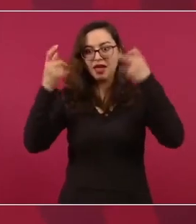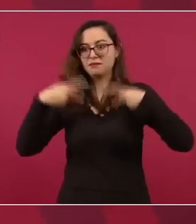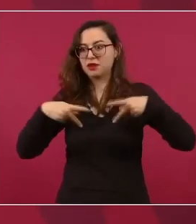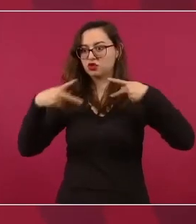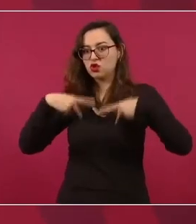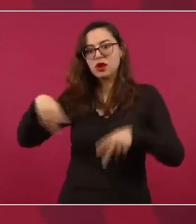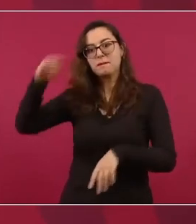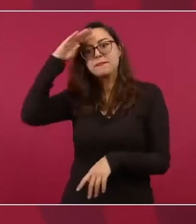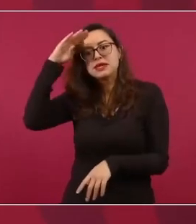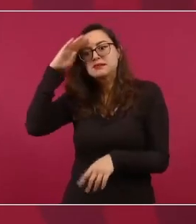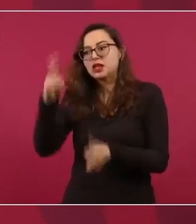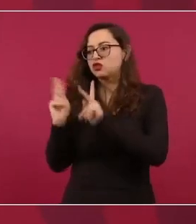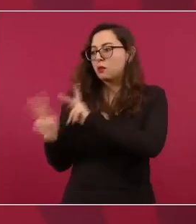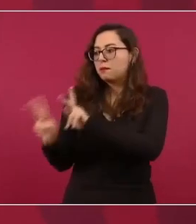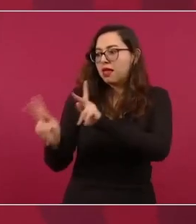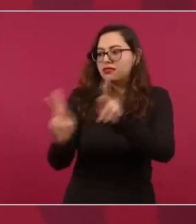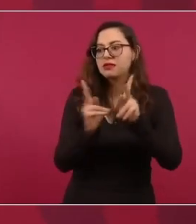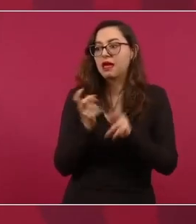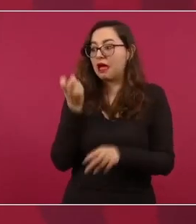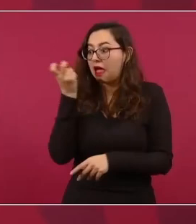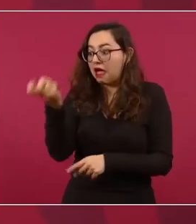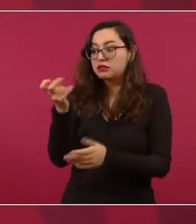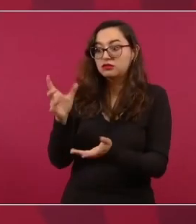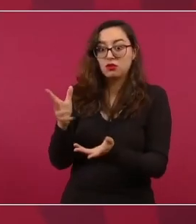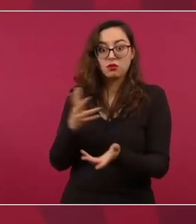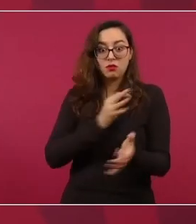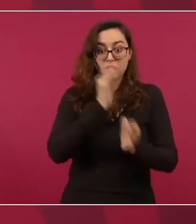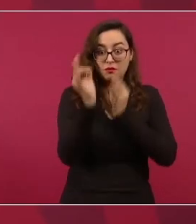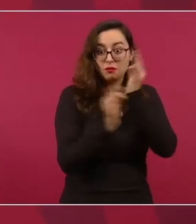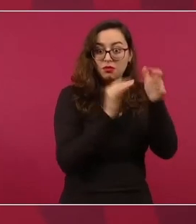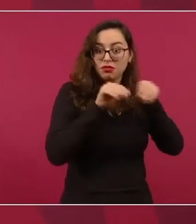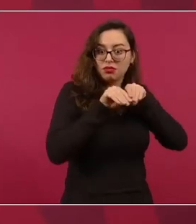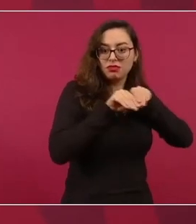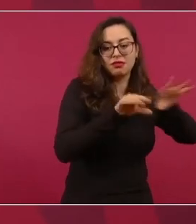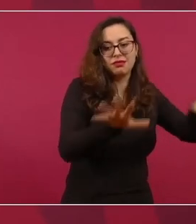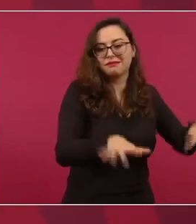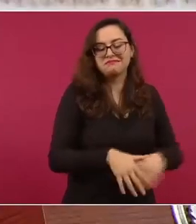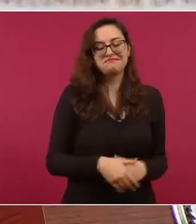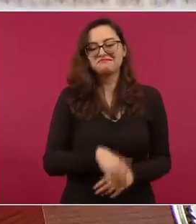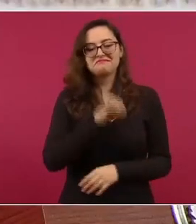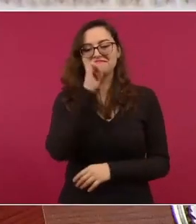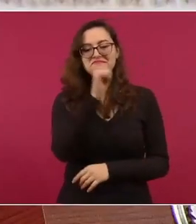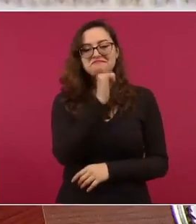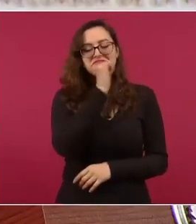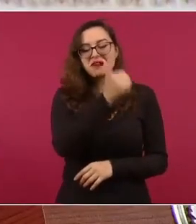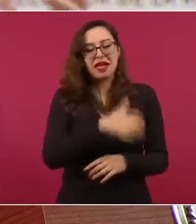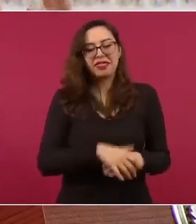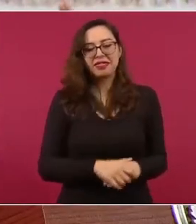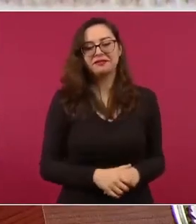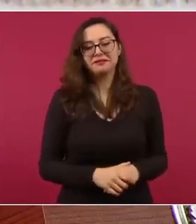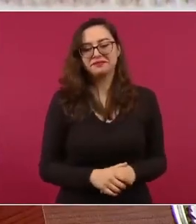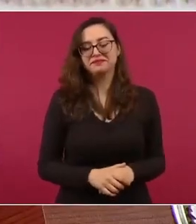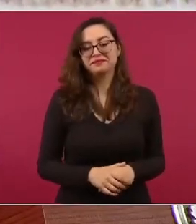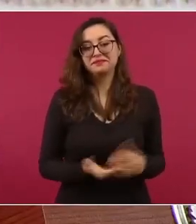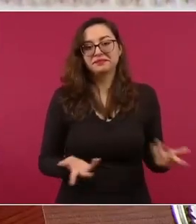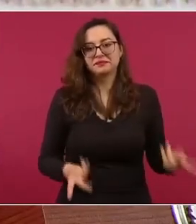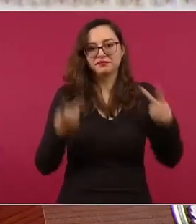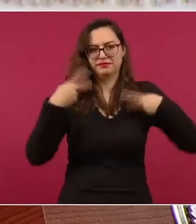a nuestros adversarios. Entonces, es importante